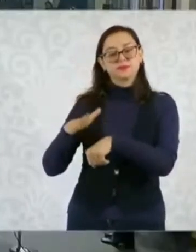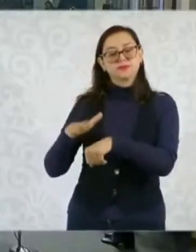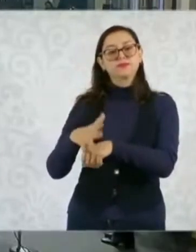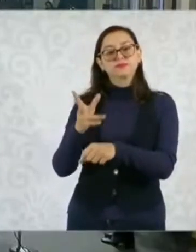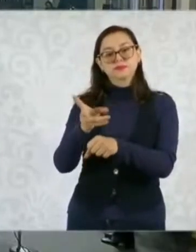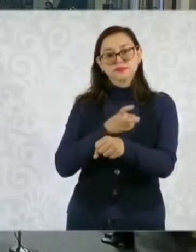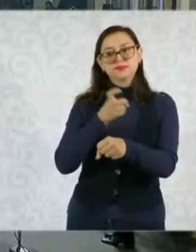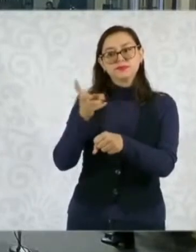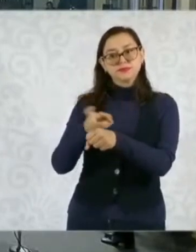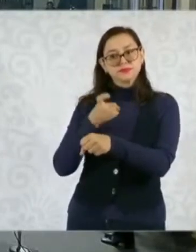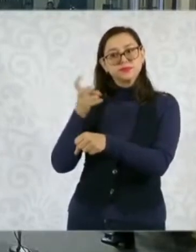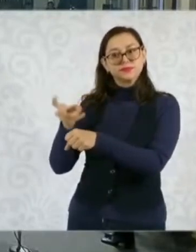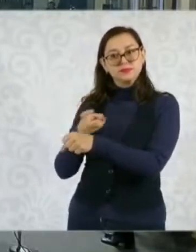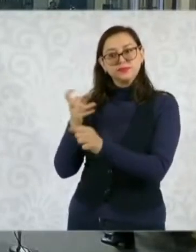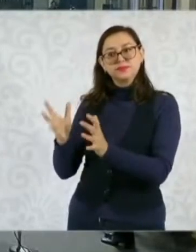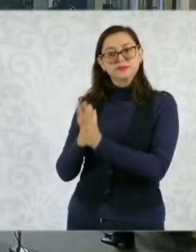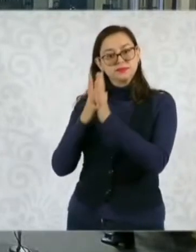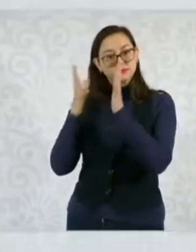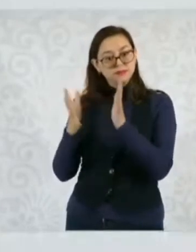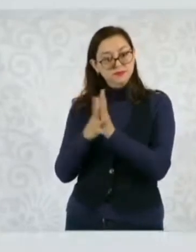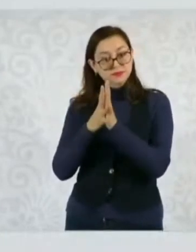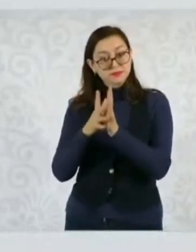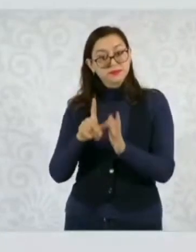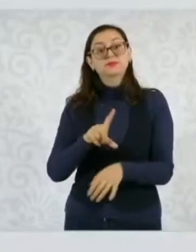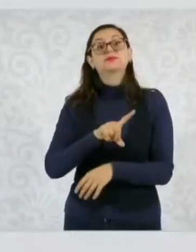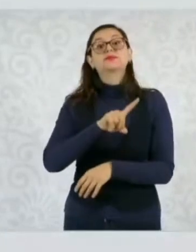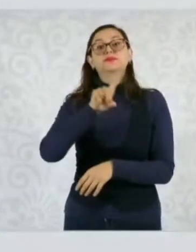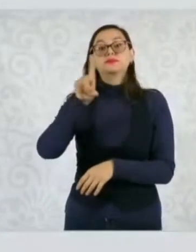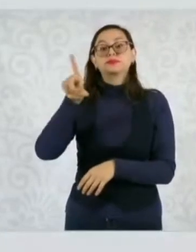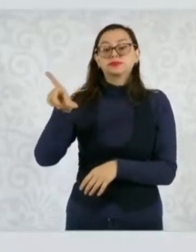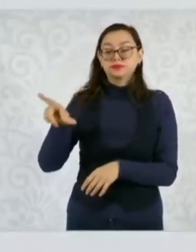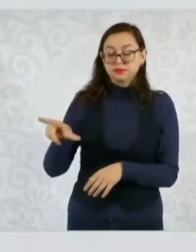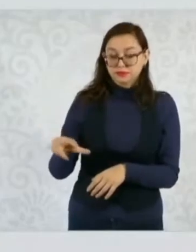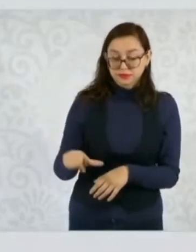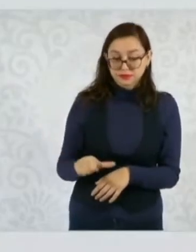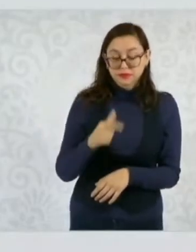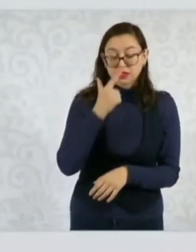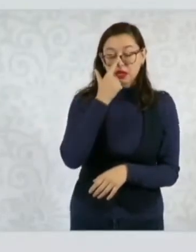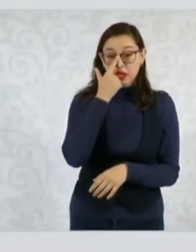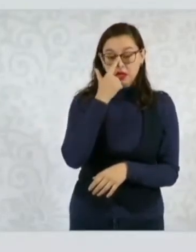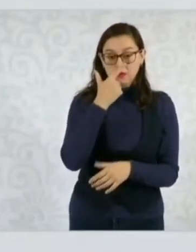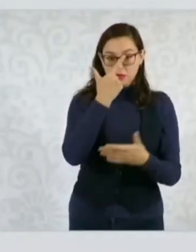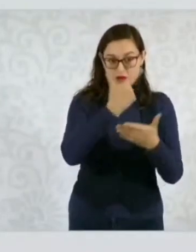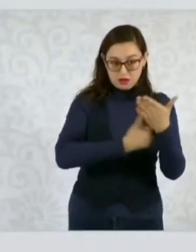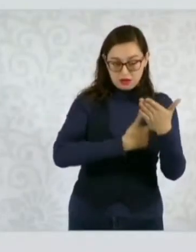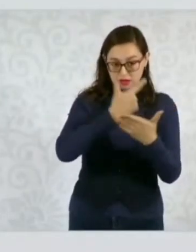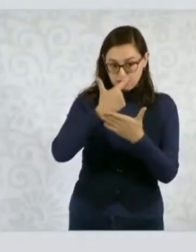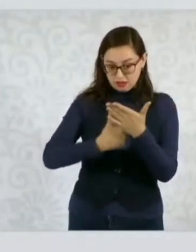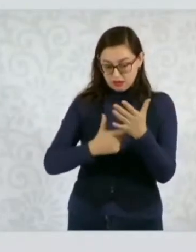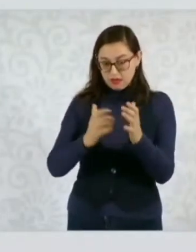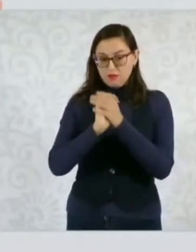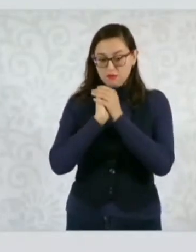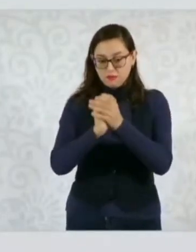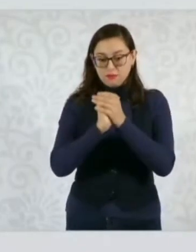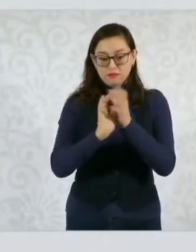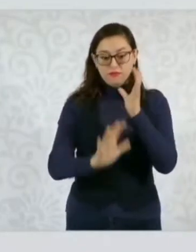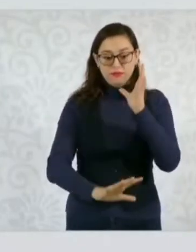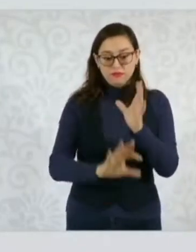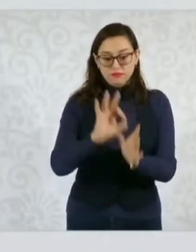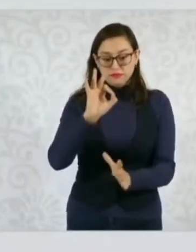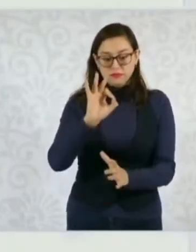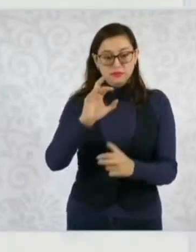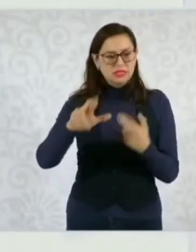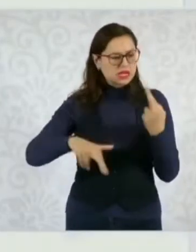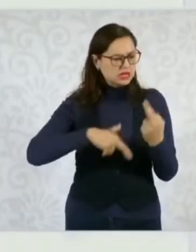procedimiento. Y después se va a elegir de acuerdo con las regiones, de